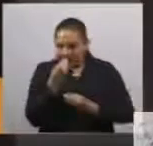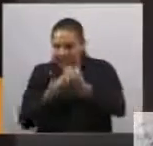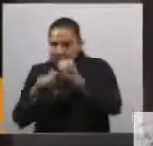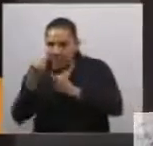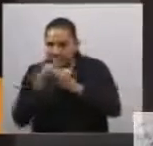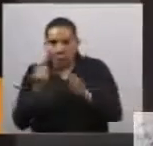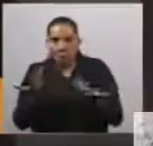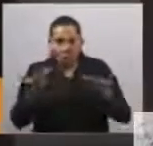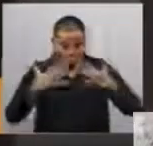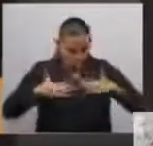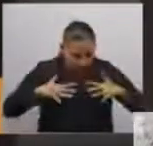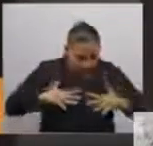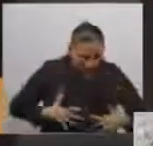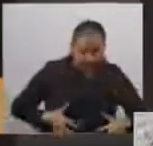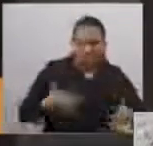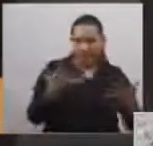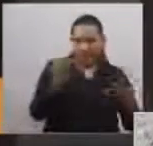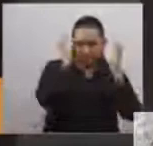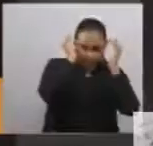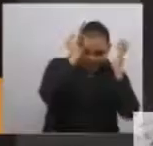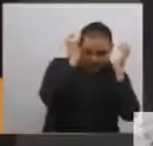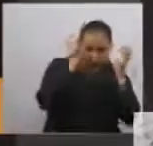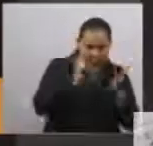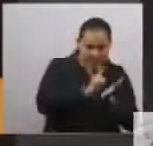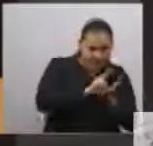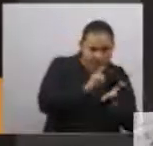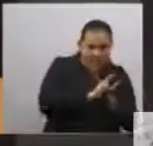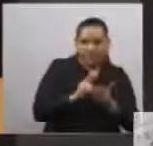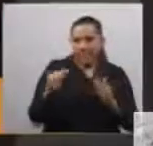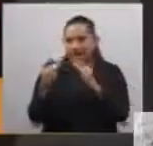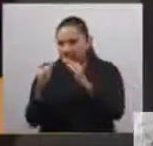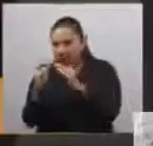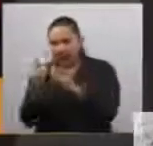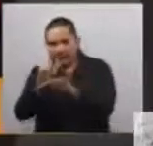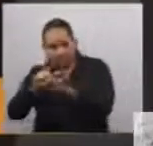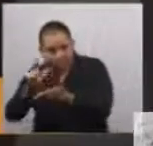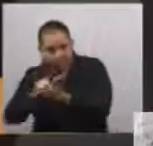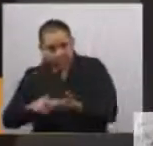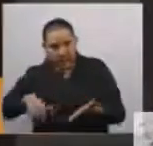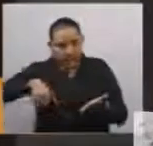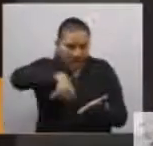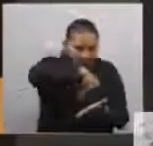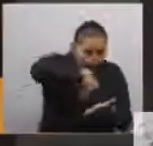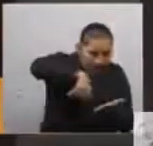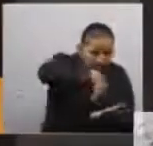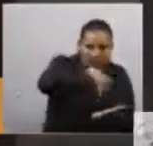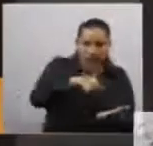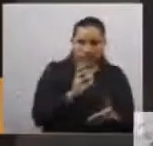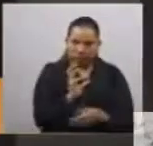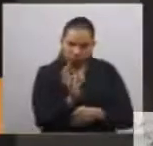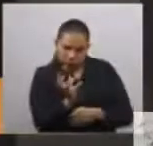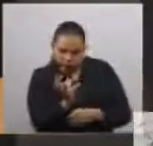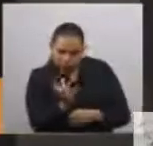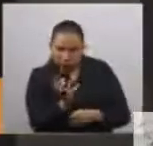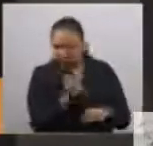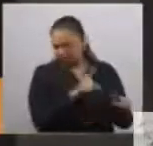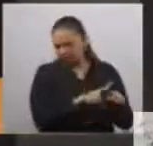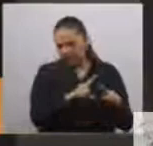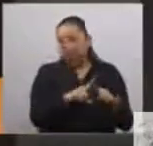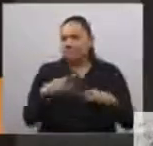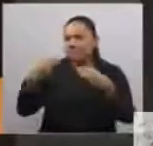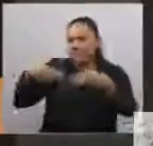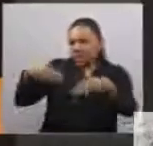higiene personal, limpiar y mantener la casa, lavar y planchar la ropa, hacer las compras del mercado